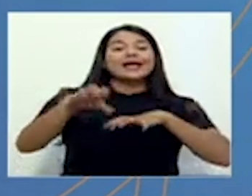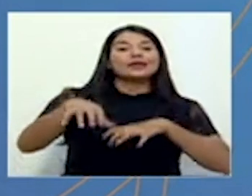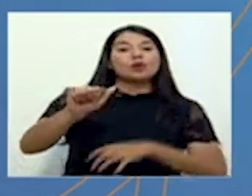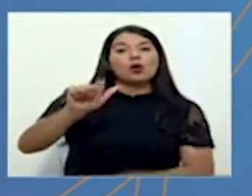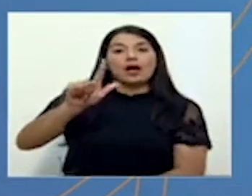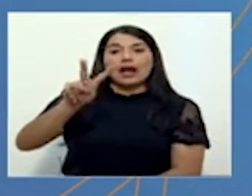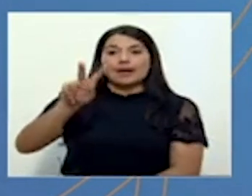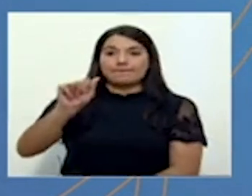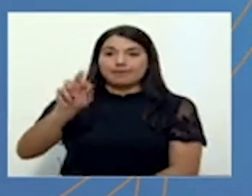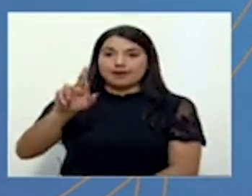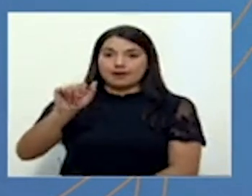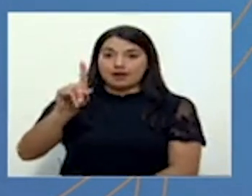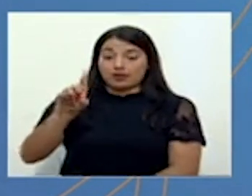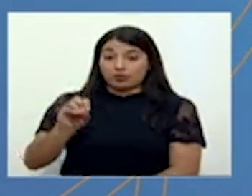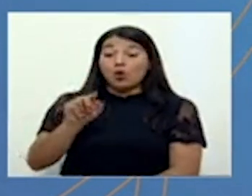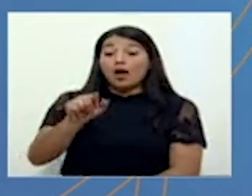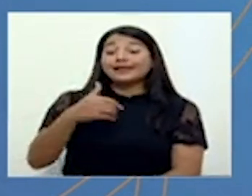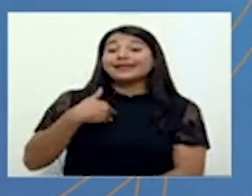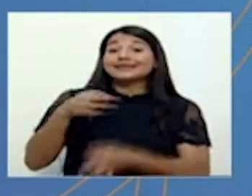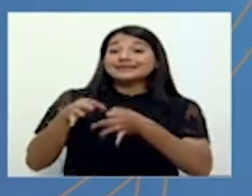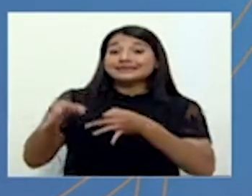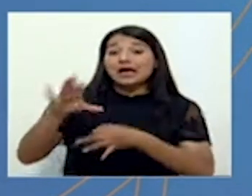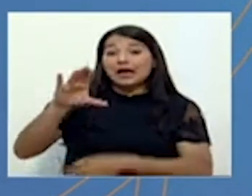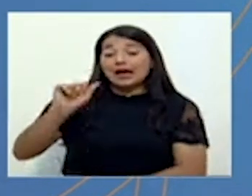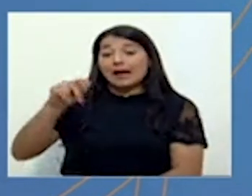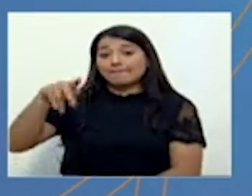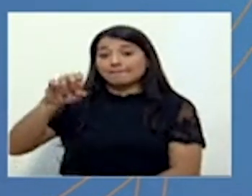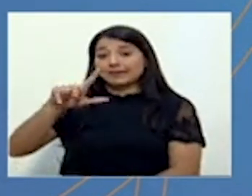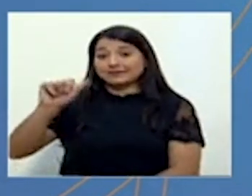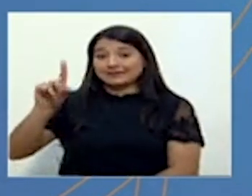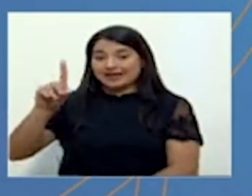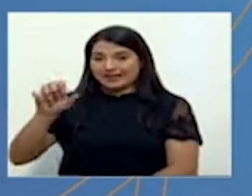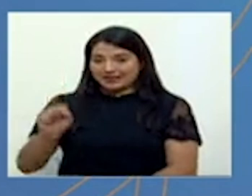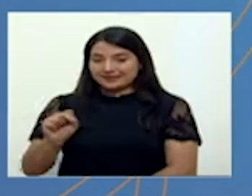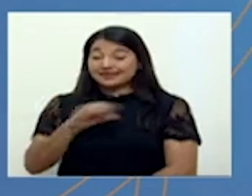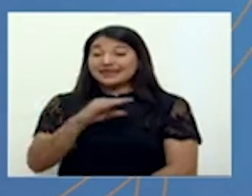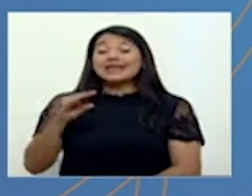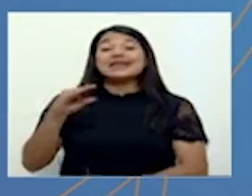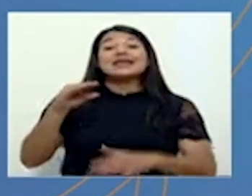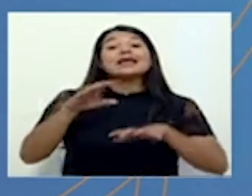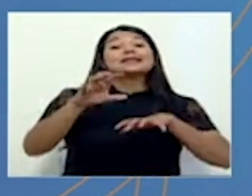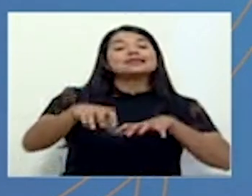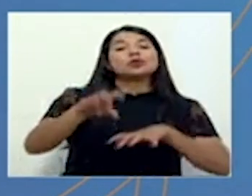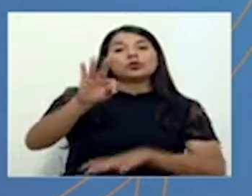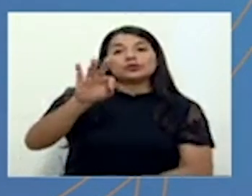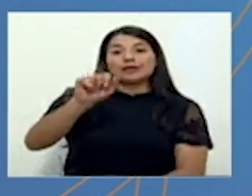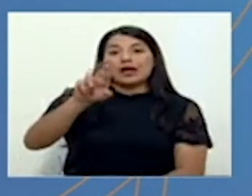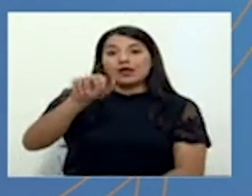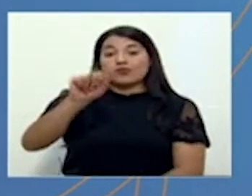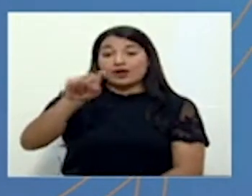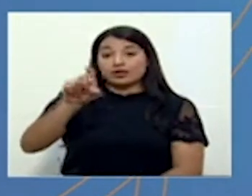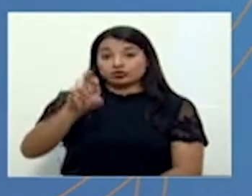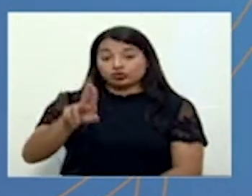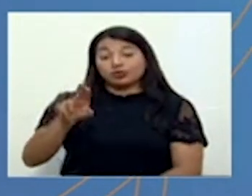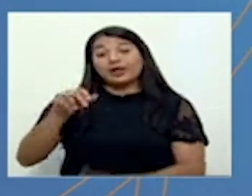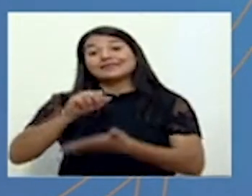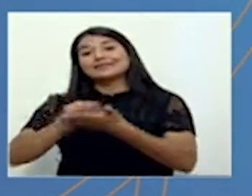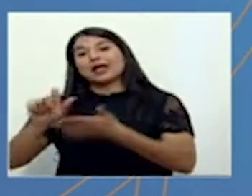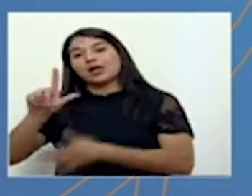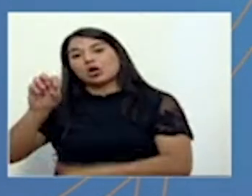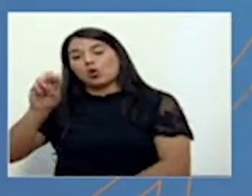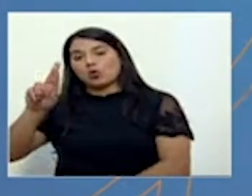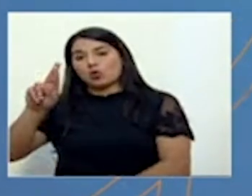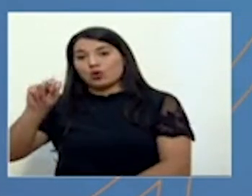tenemos el distrito Capellades. Y en Tarrasú, San Lorenzo y San Carlos. En la región